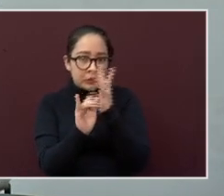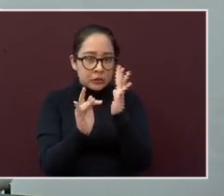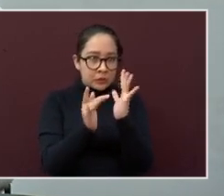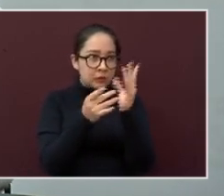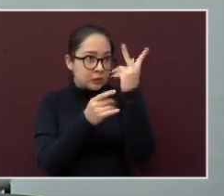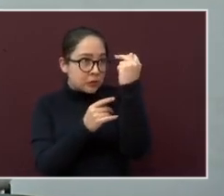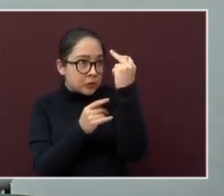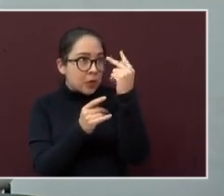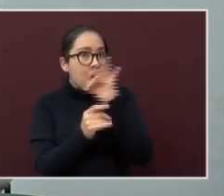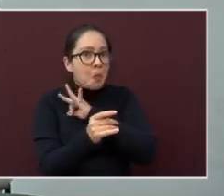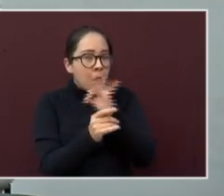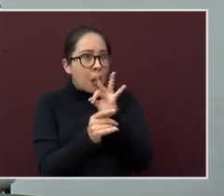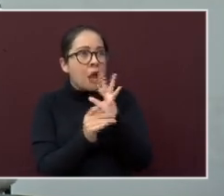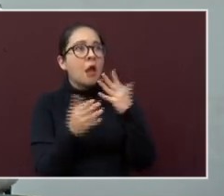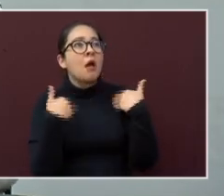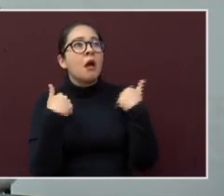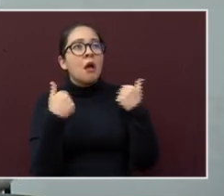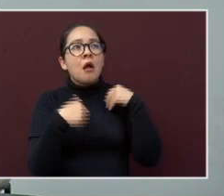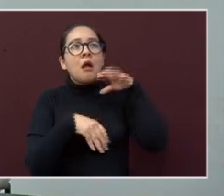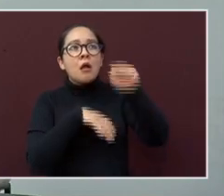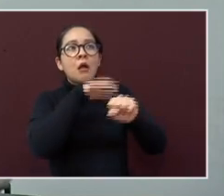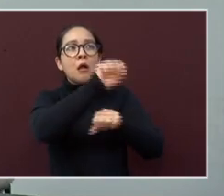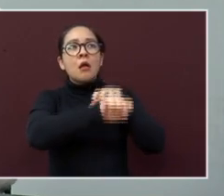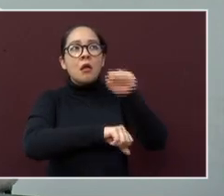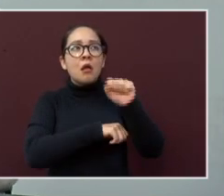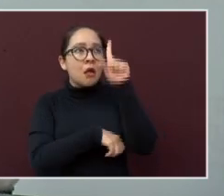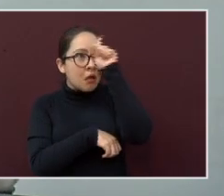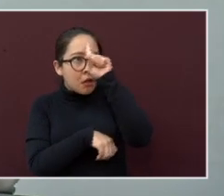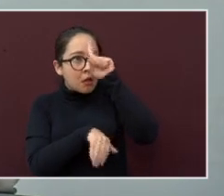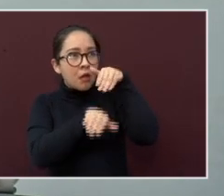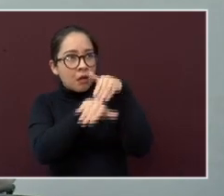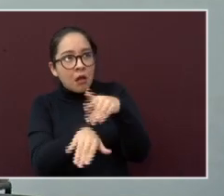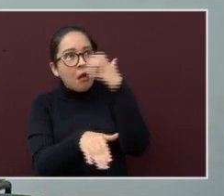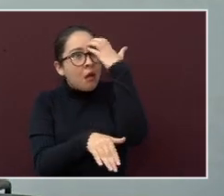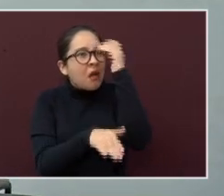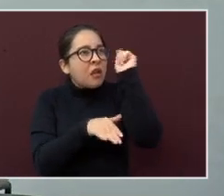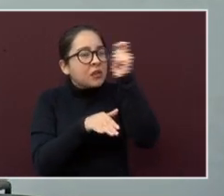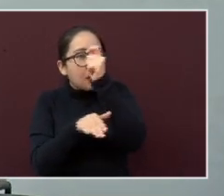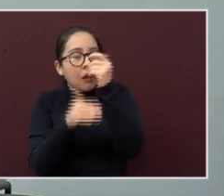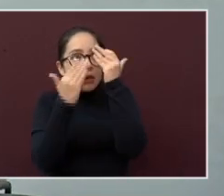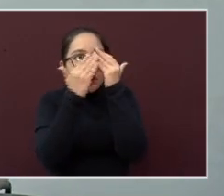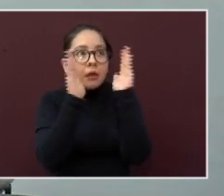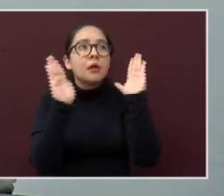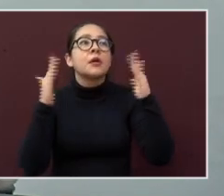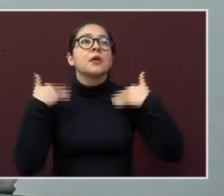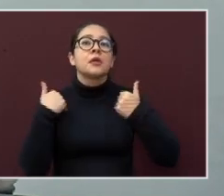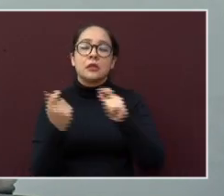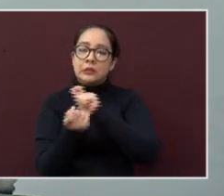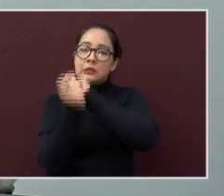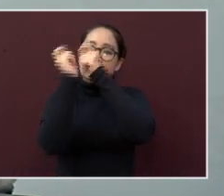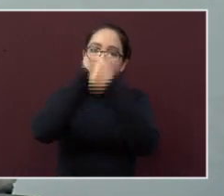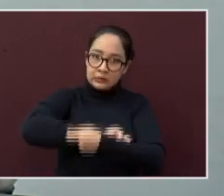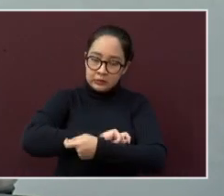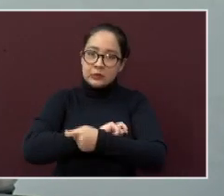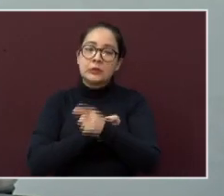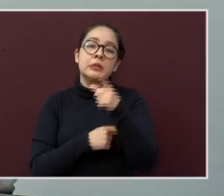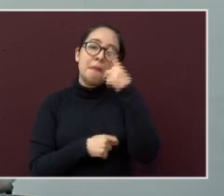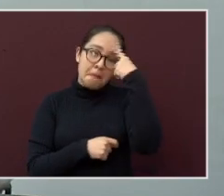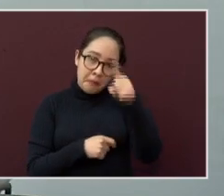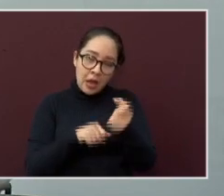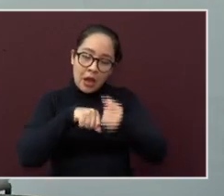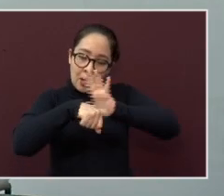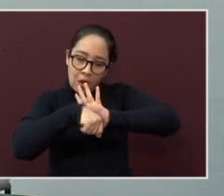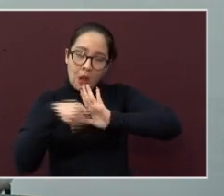televisión puedan seguir las recomendaciones sanitarias que se deberán traducir en la prevención